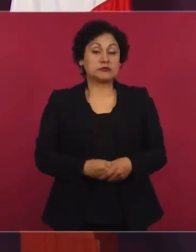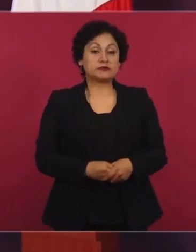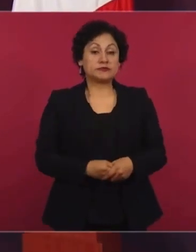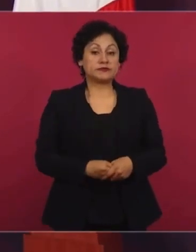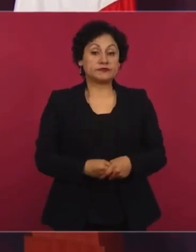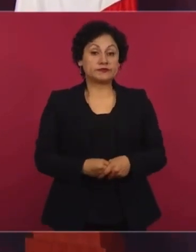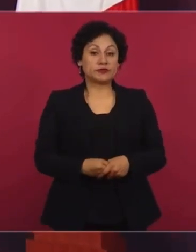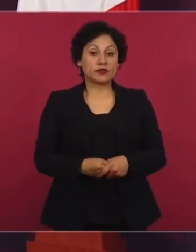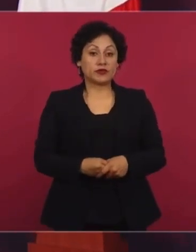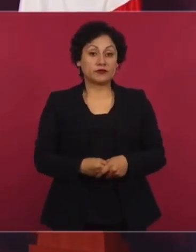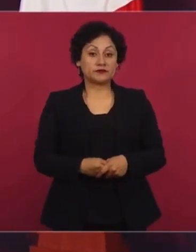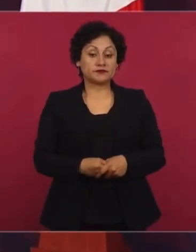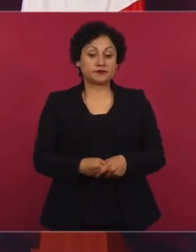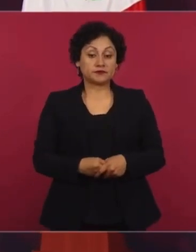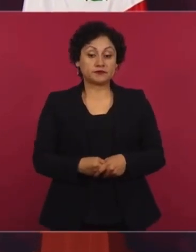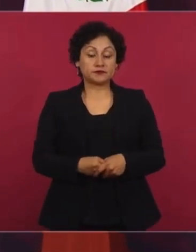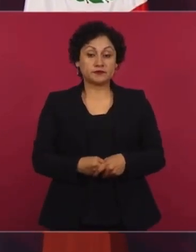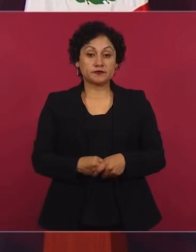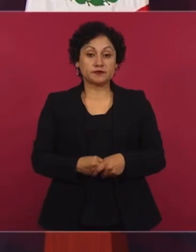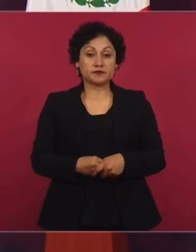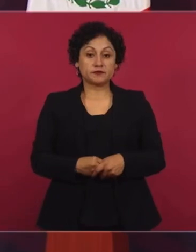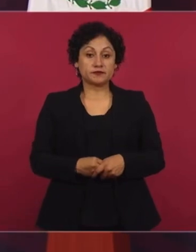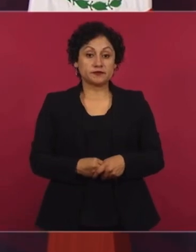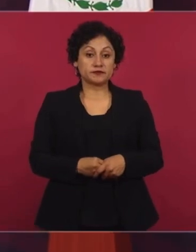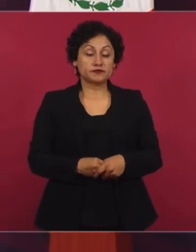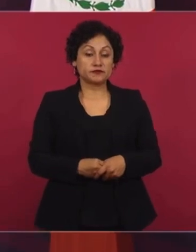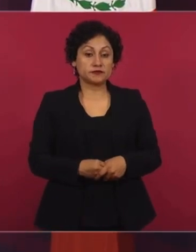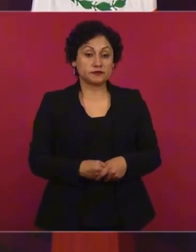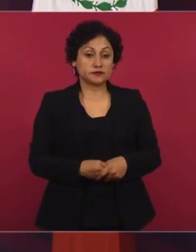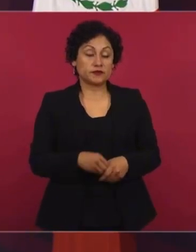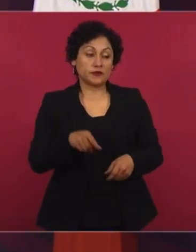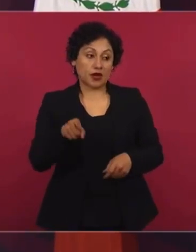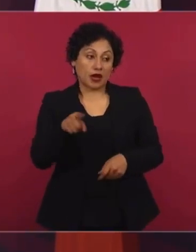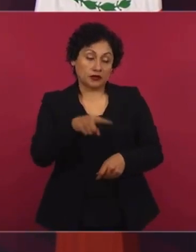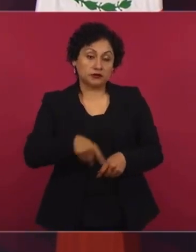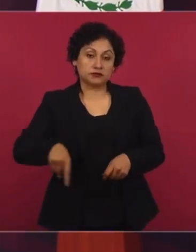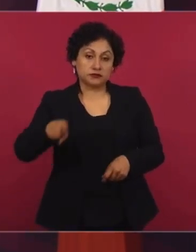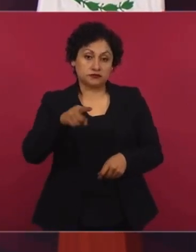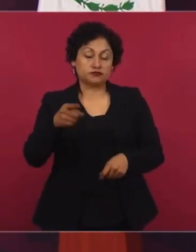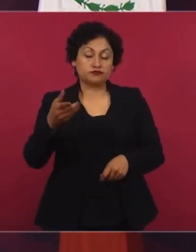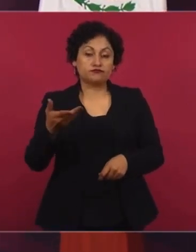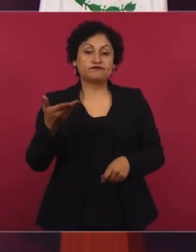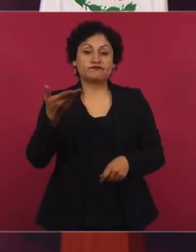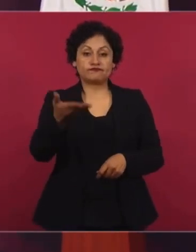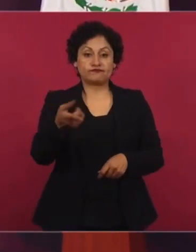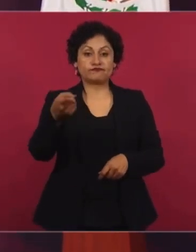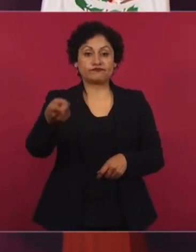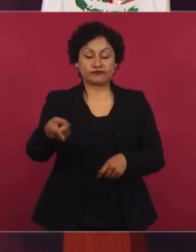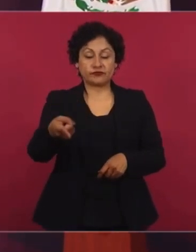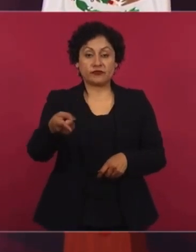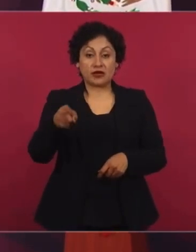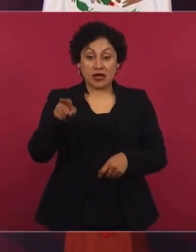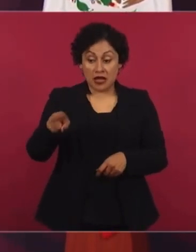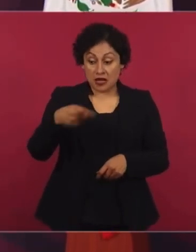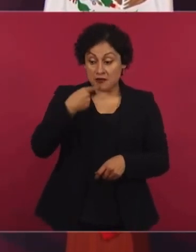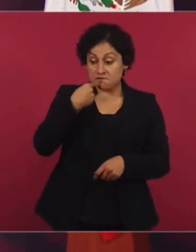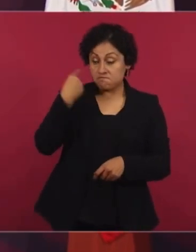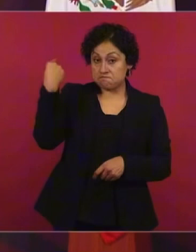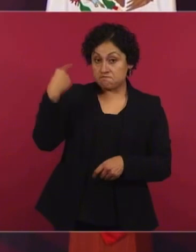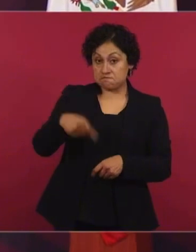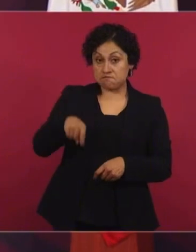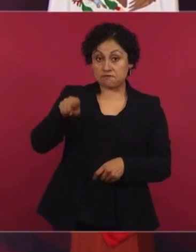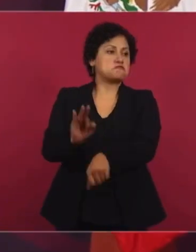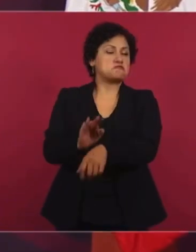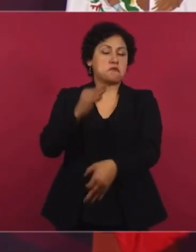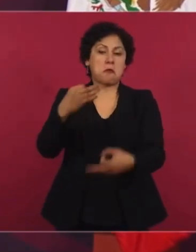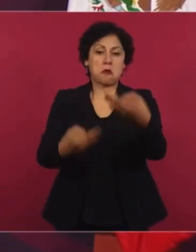Presentó un amparo en contra de Servimet, porque en esos tiempos ese era otro gran